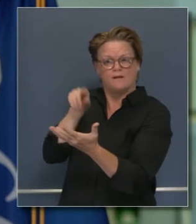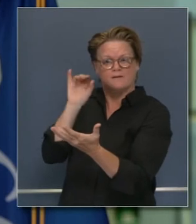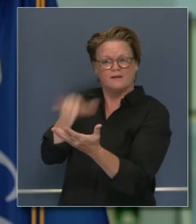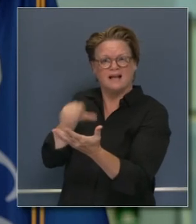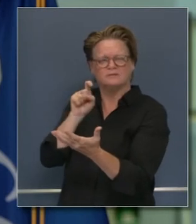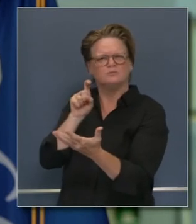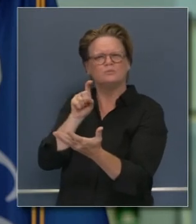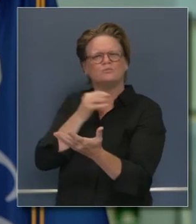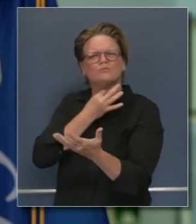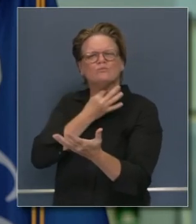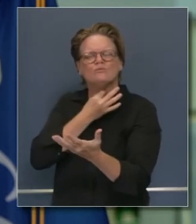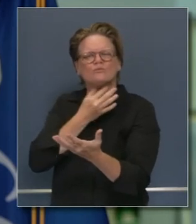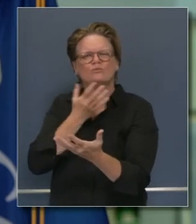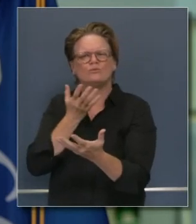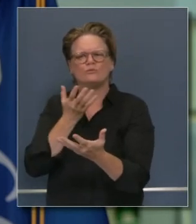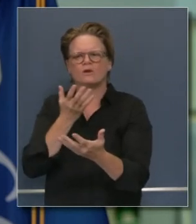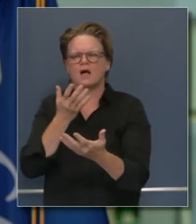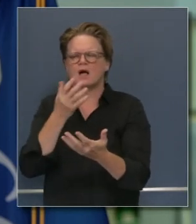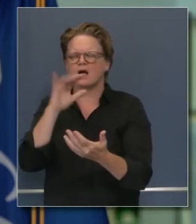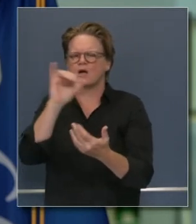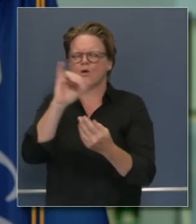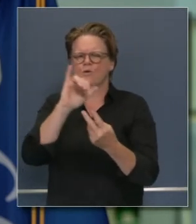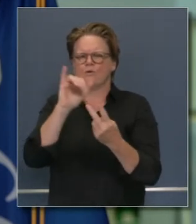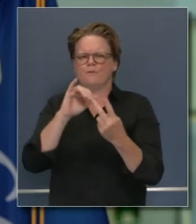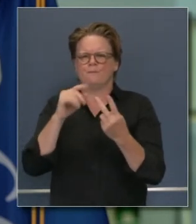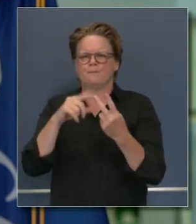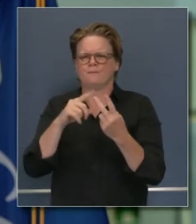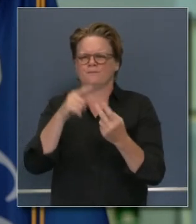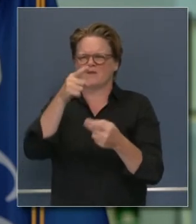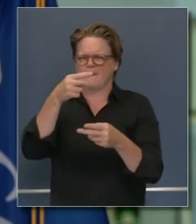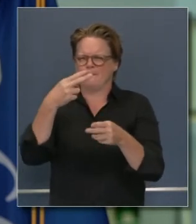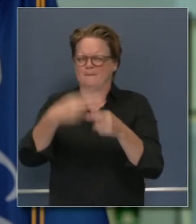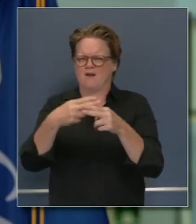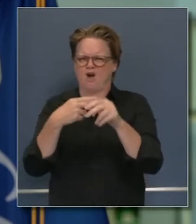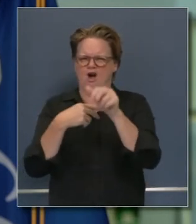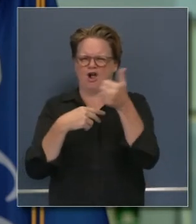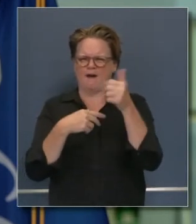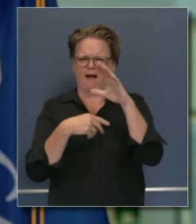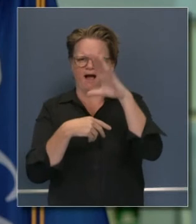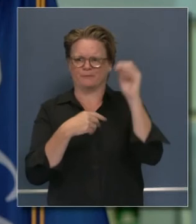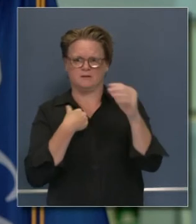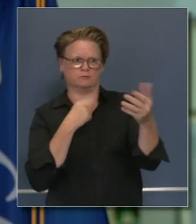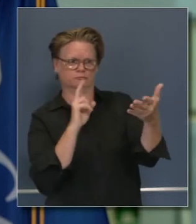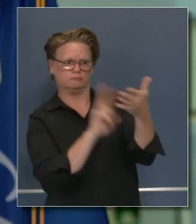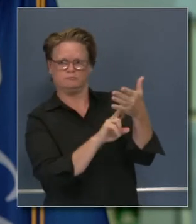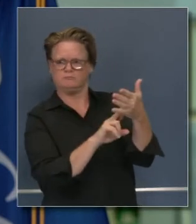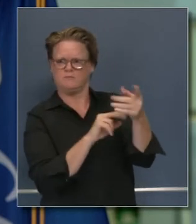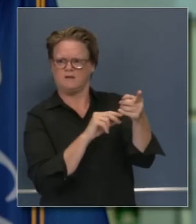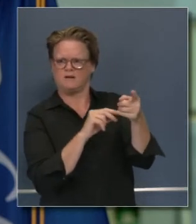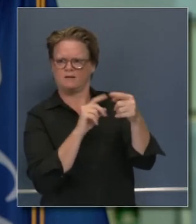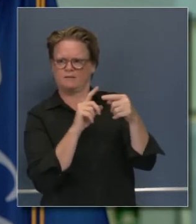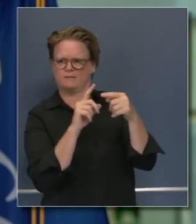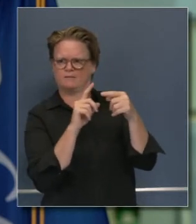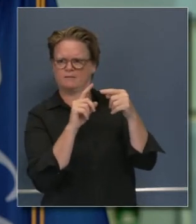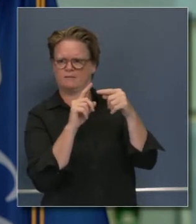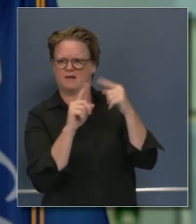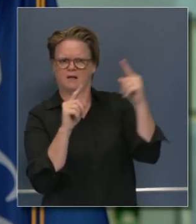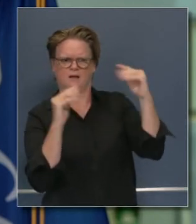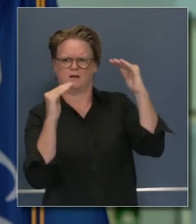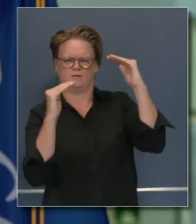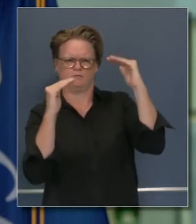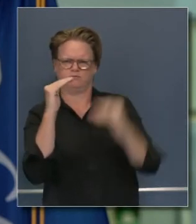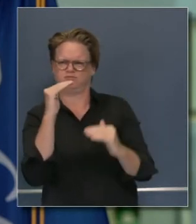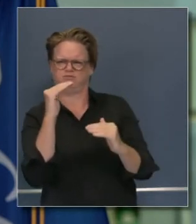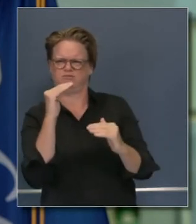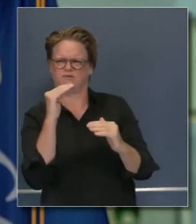al costo en general del cliente y también puede explicar creo que usted está